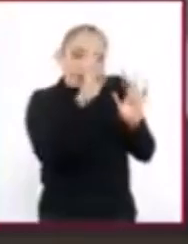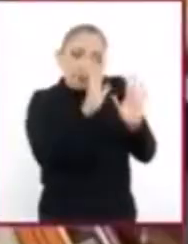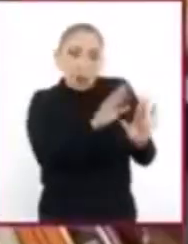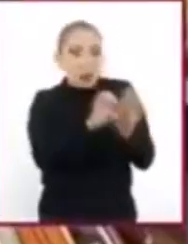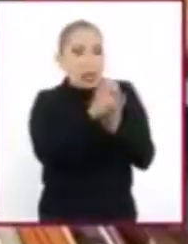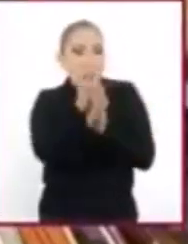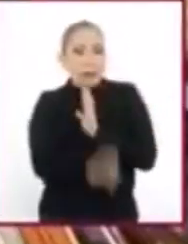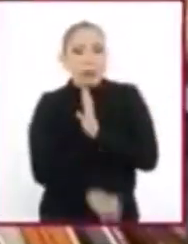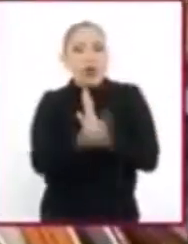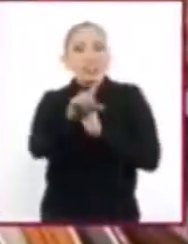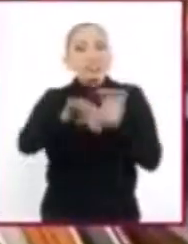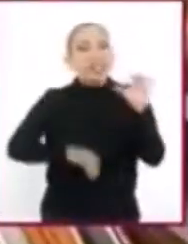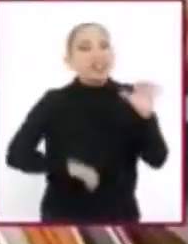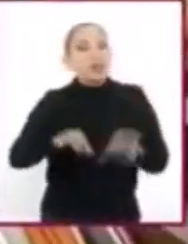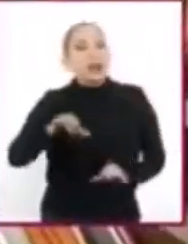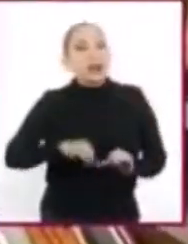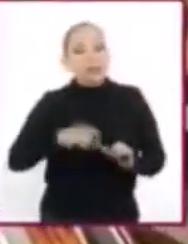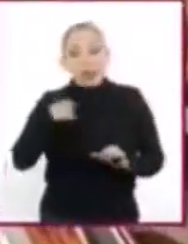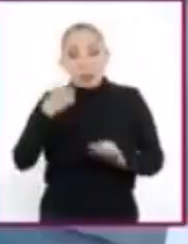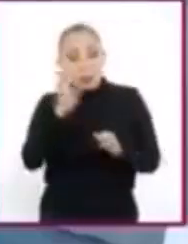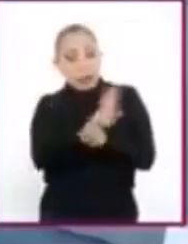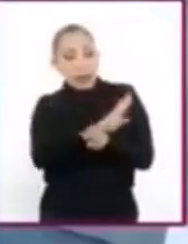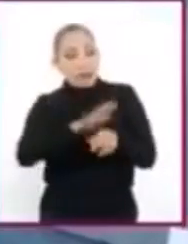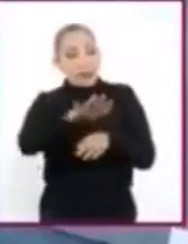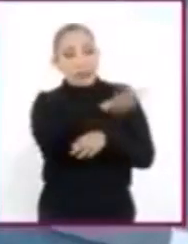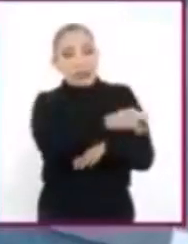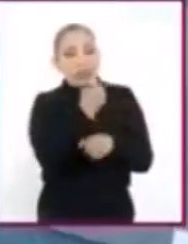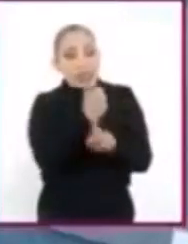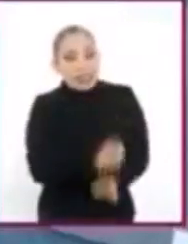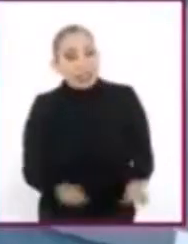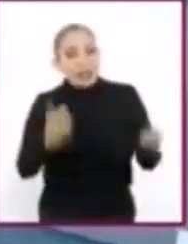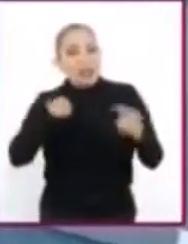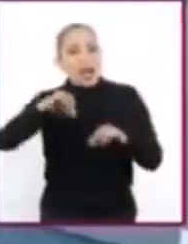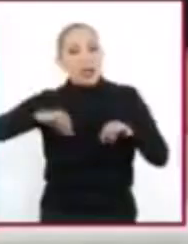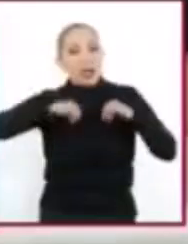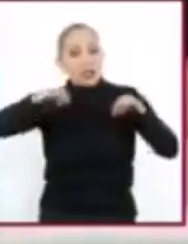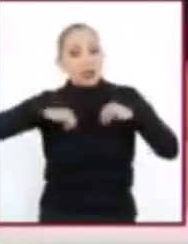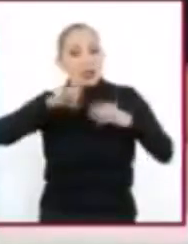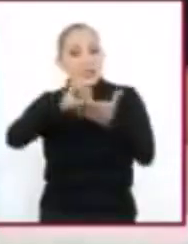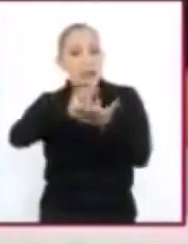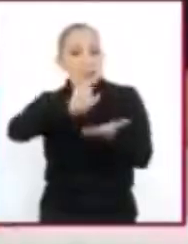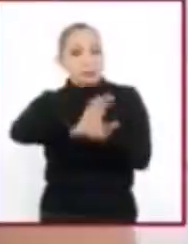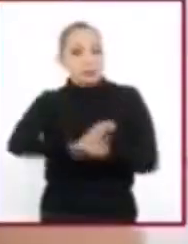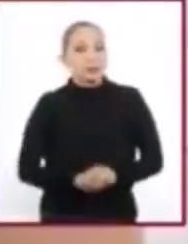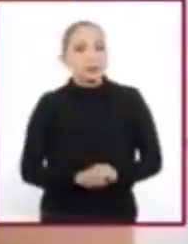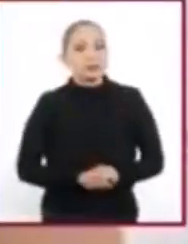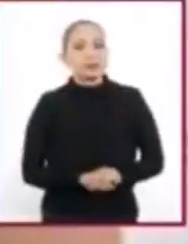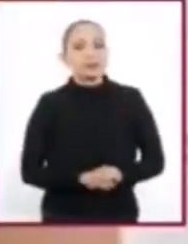claro son las acciones convenidas en favor del bienestar de niños y adolescentes con discapacidad.